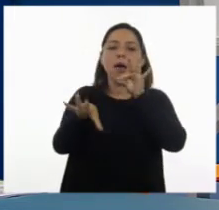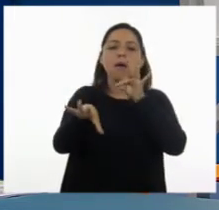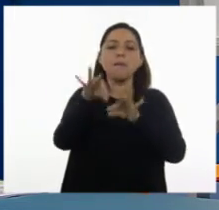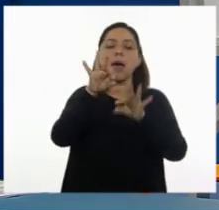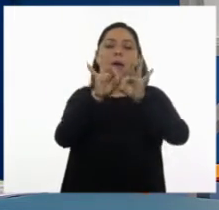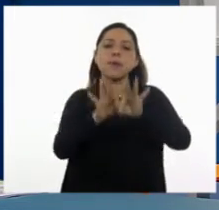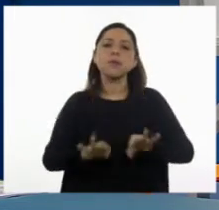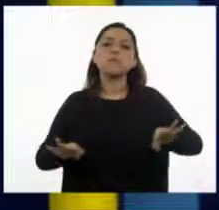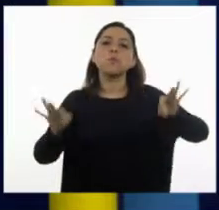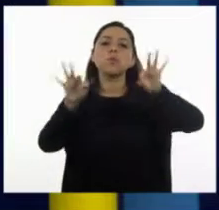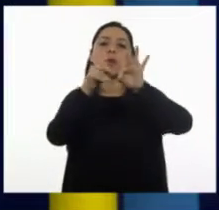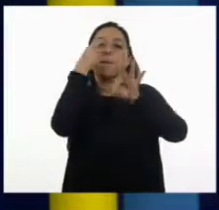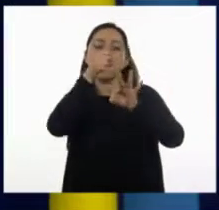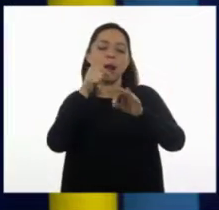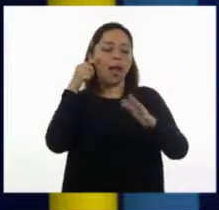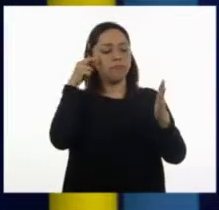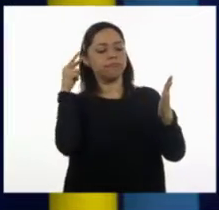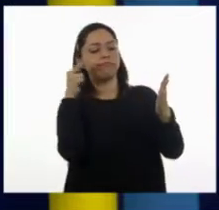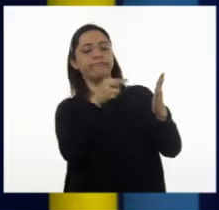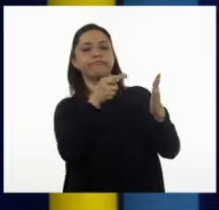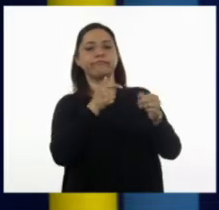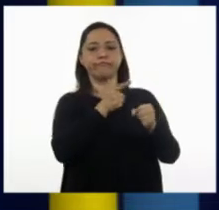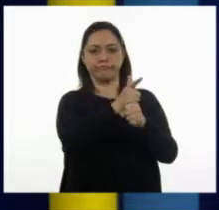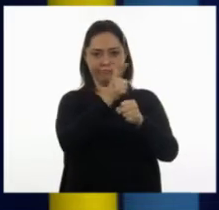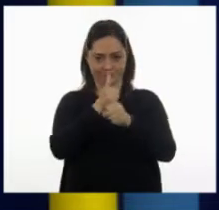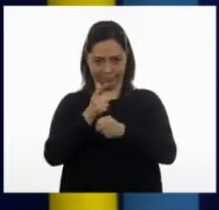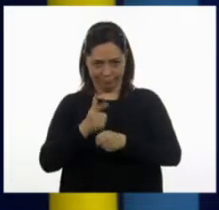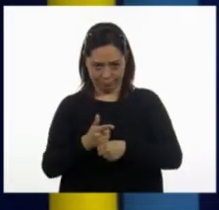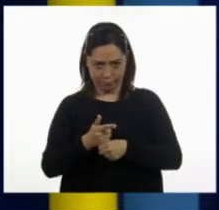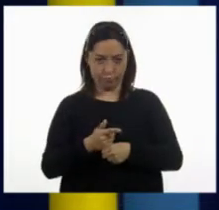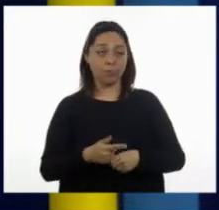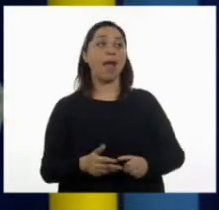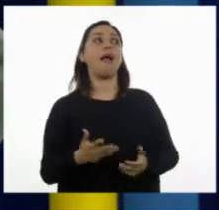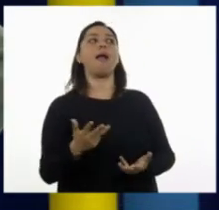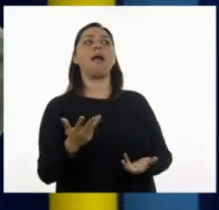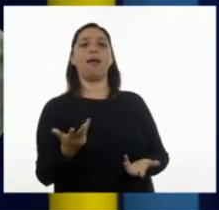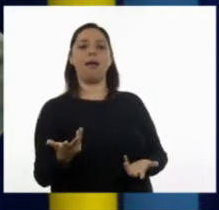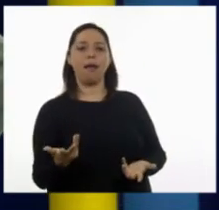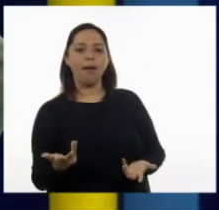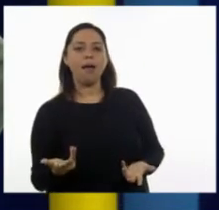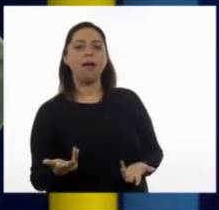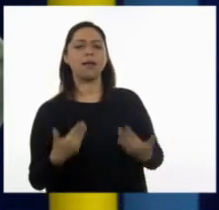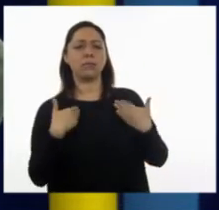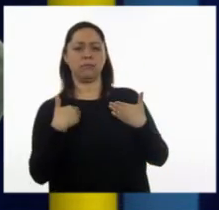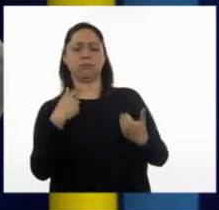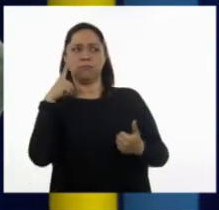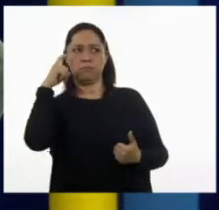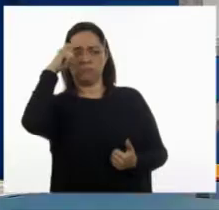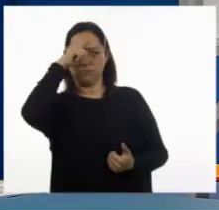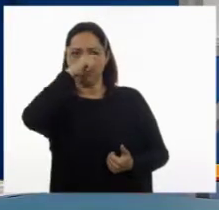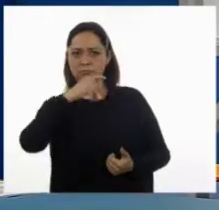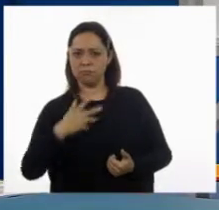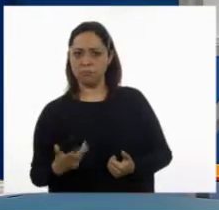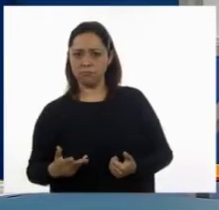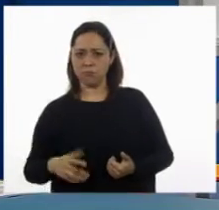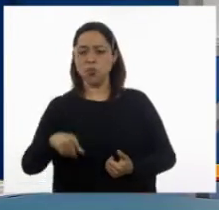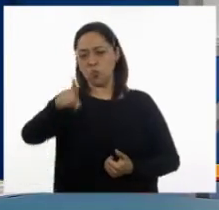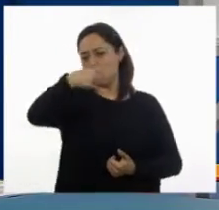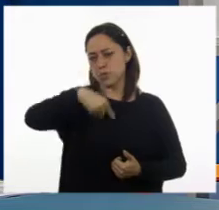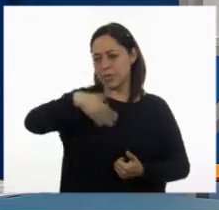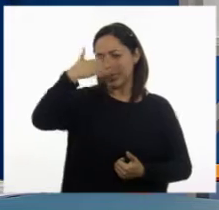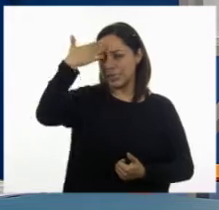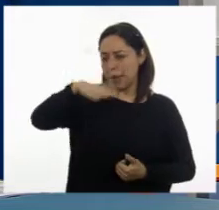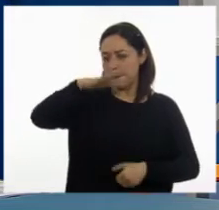los reconozcamos. Ah, esa sí es una reflexión muy difícil. Bueno, no es algo que tengan que saber de